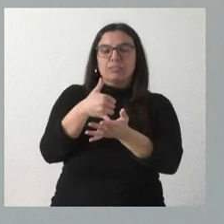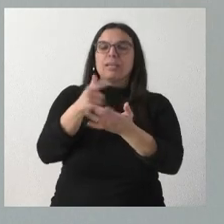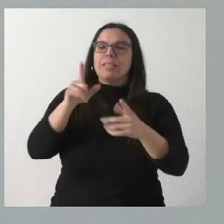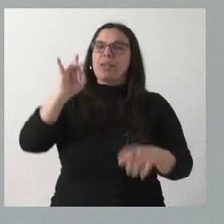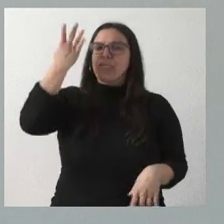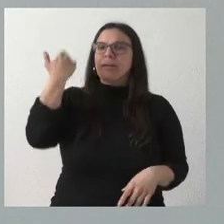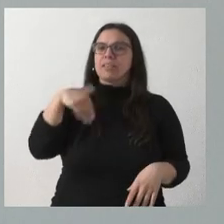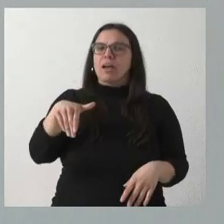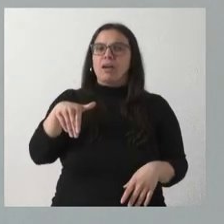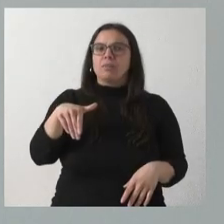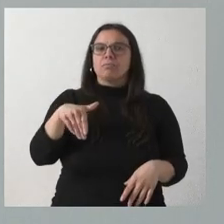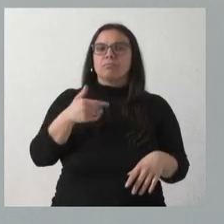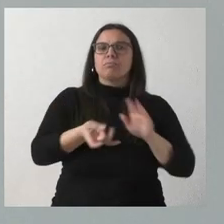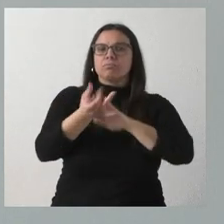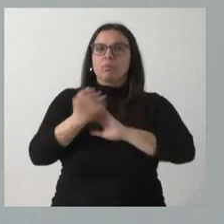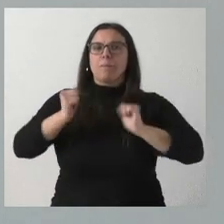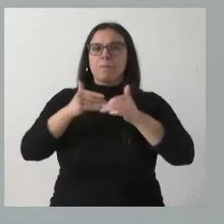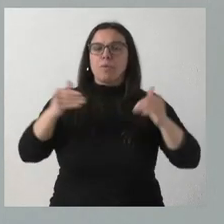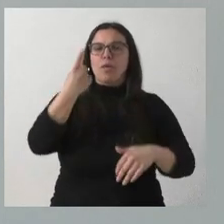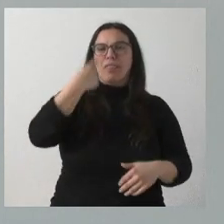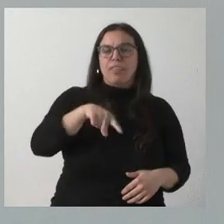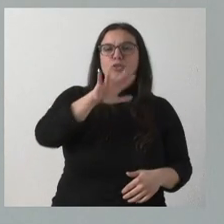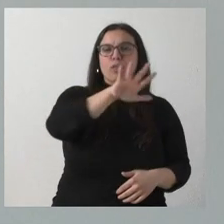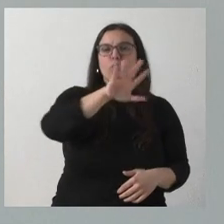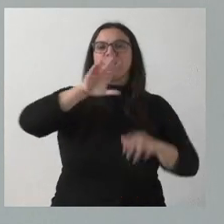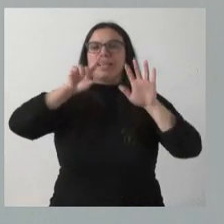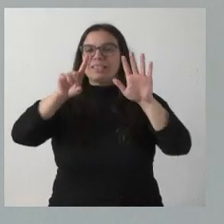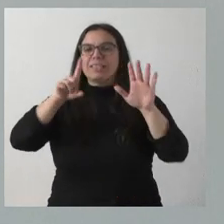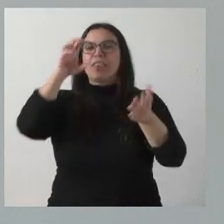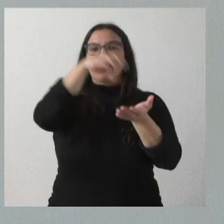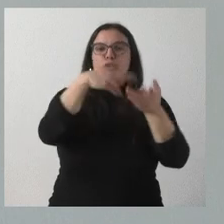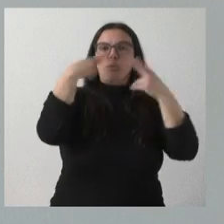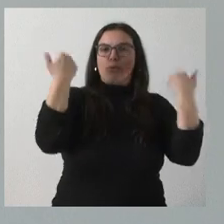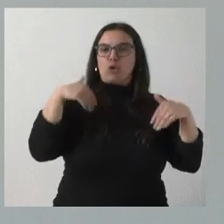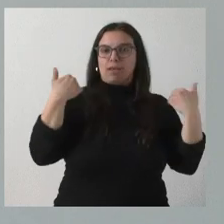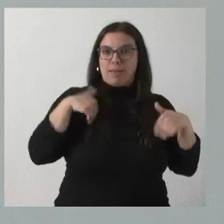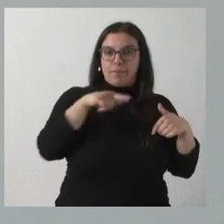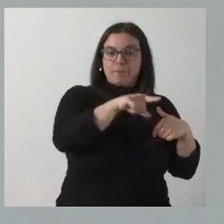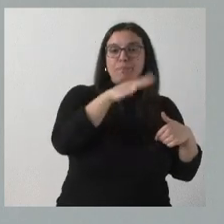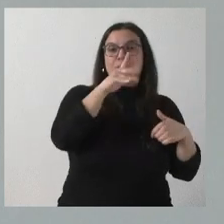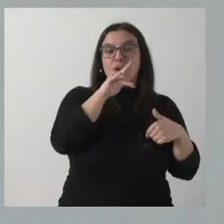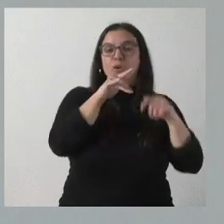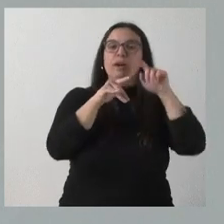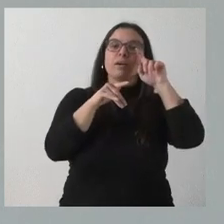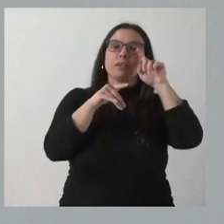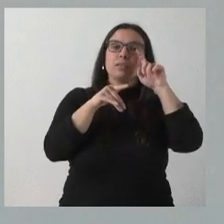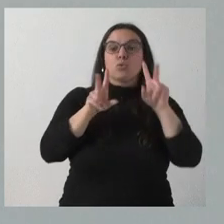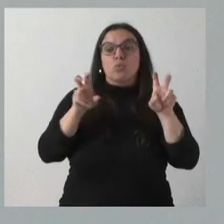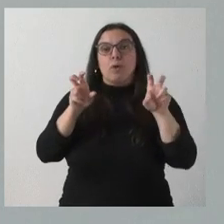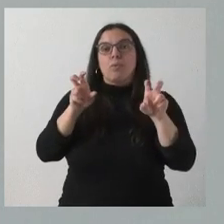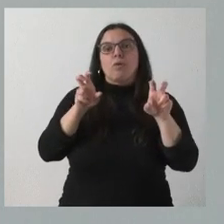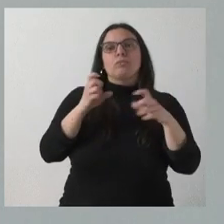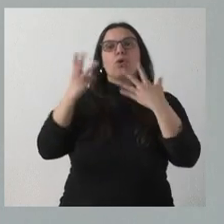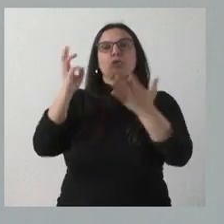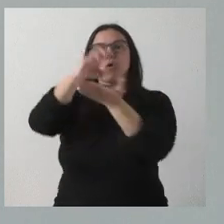en marcha en 156 centros públicos de la comunidad y se destina como novedad a ocho centros